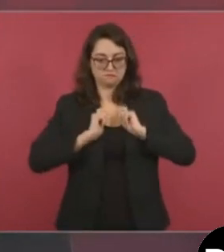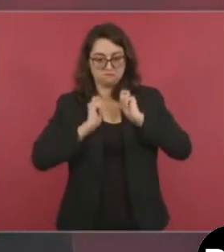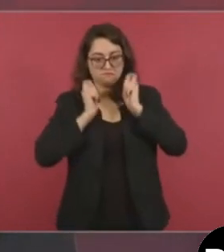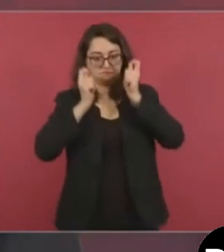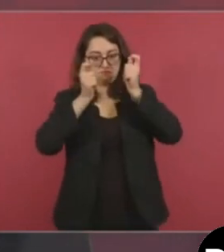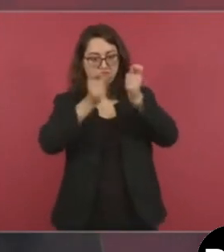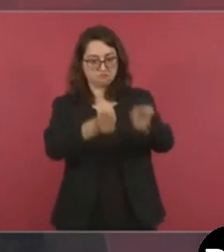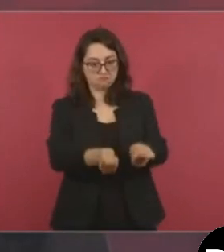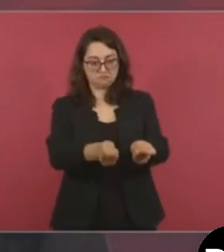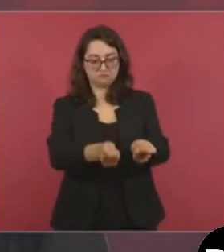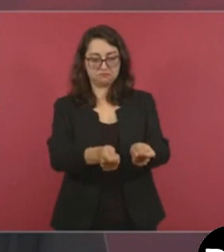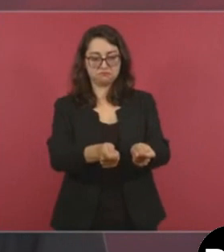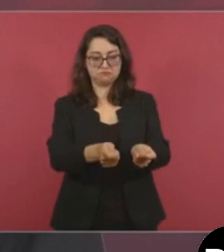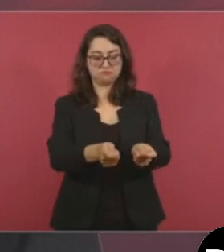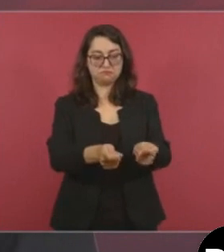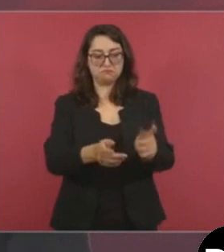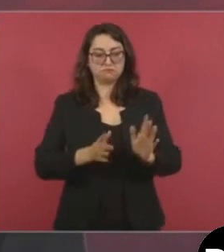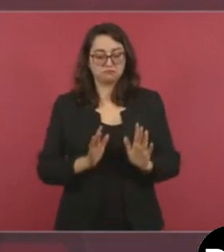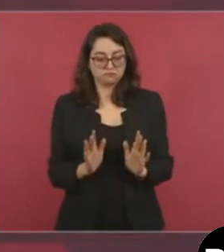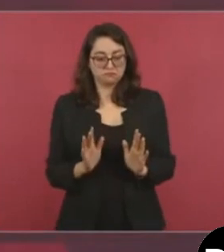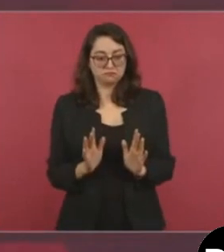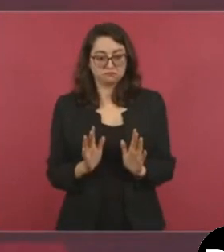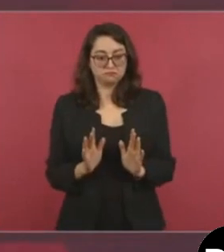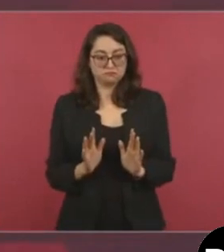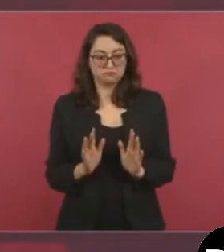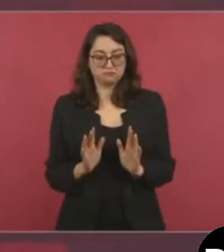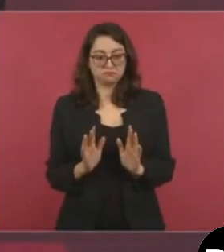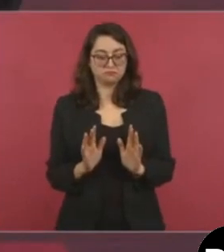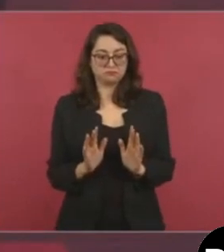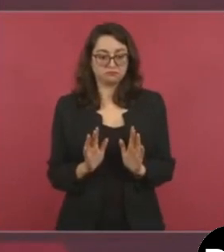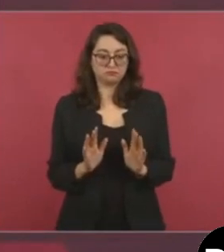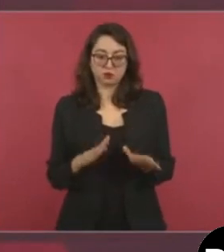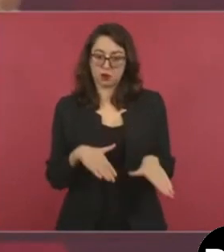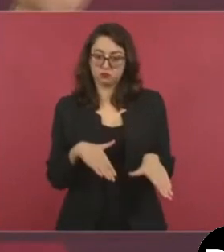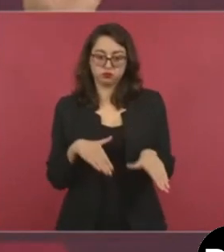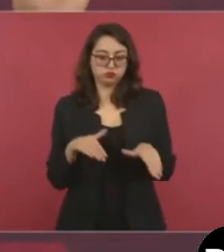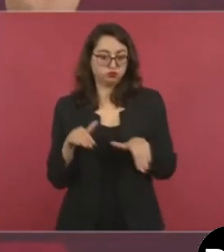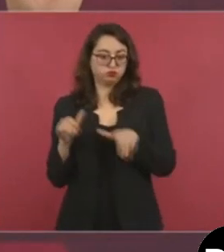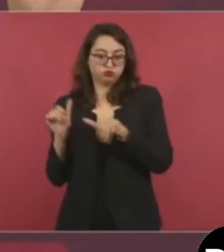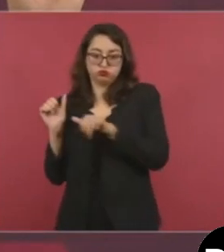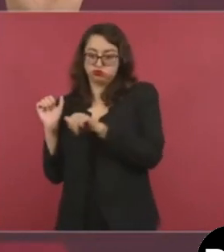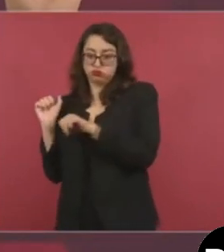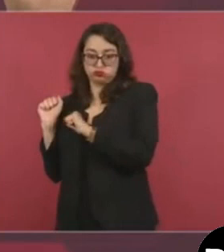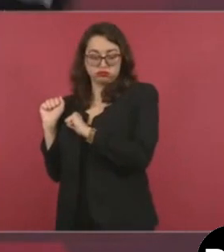entrego la banda presidencial y me jubilo